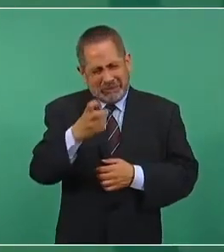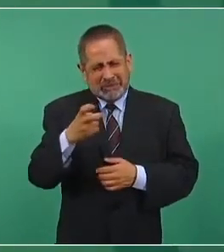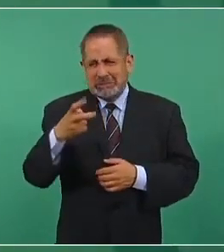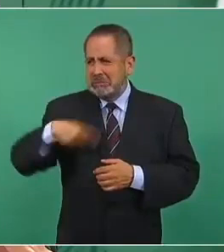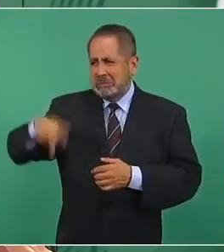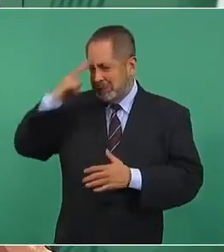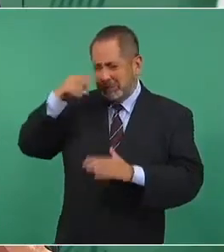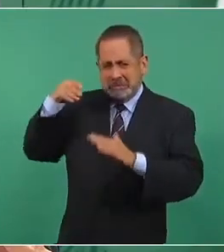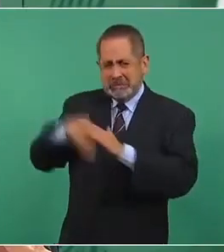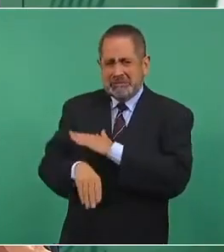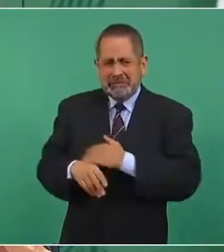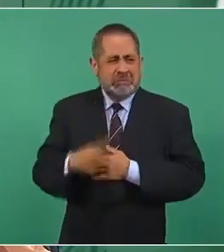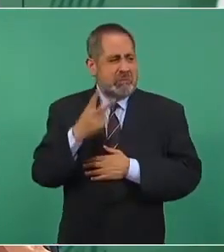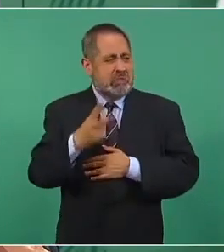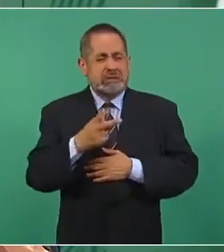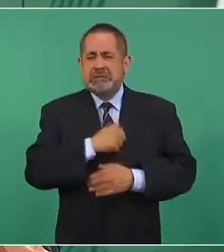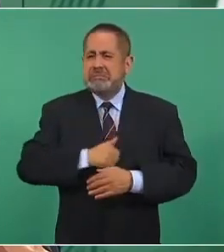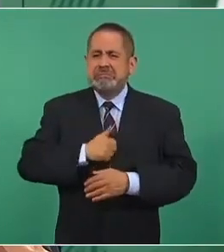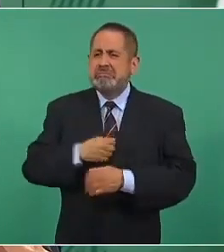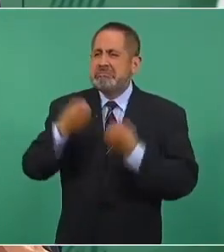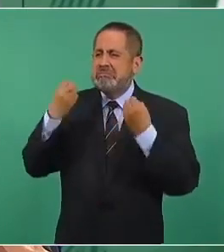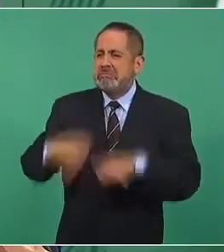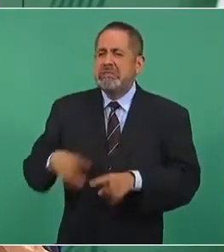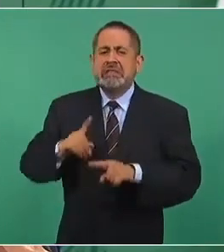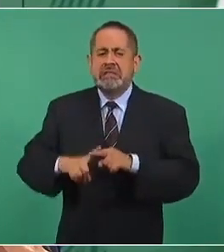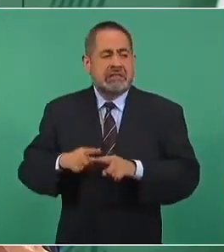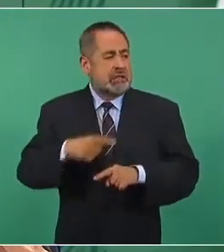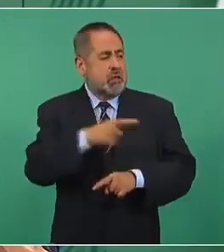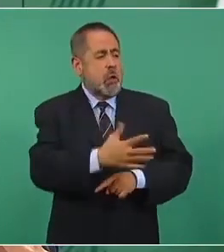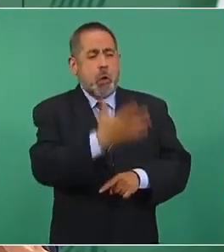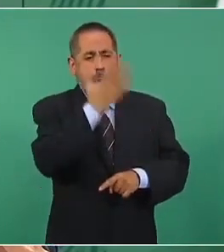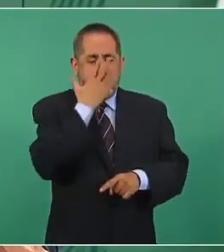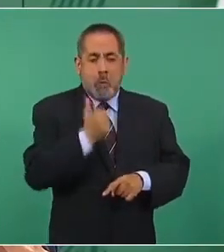nada ha dañado más a México que la deshonestidad